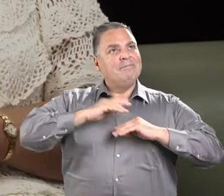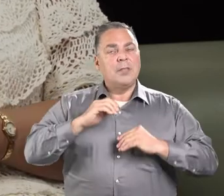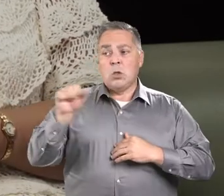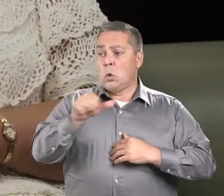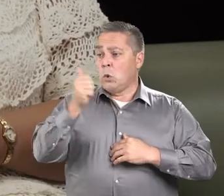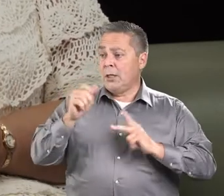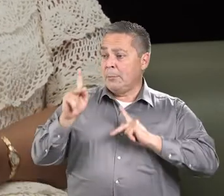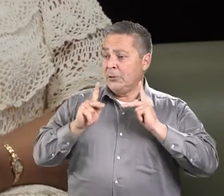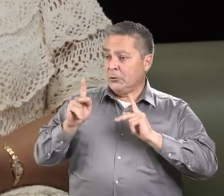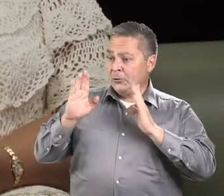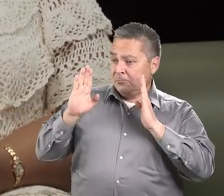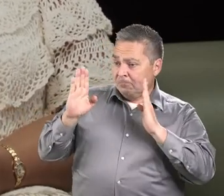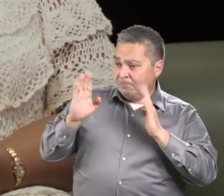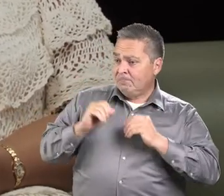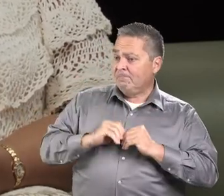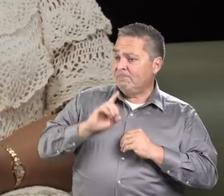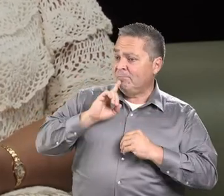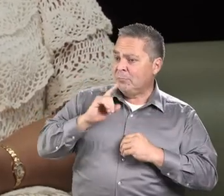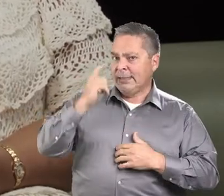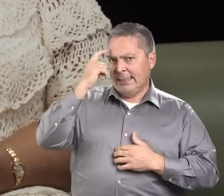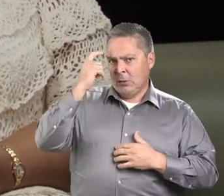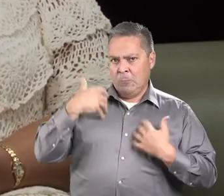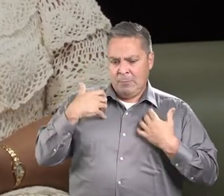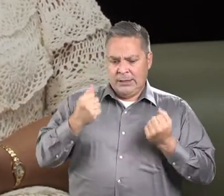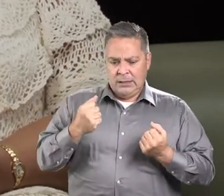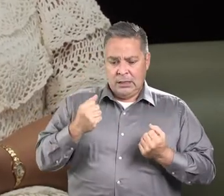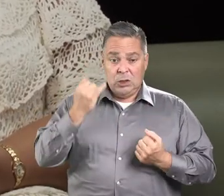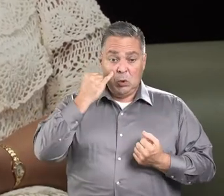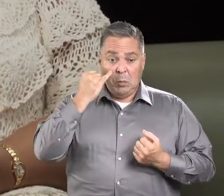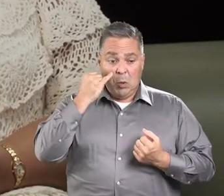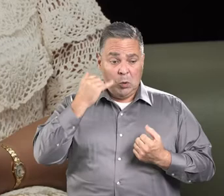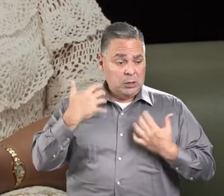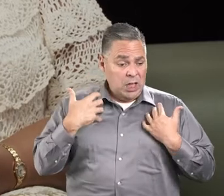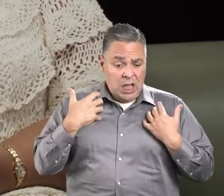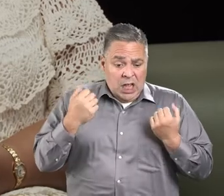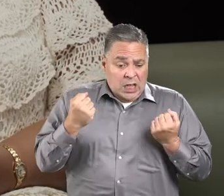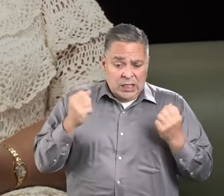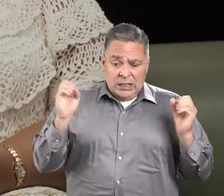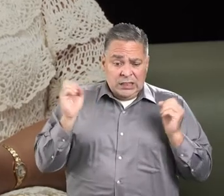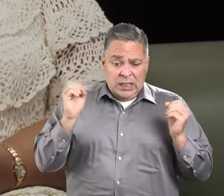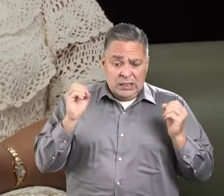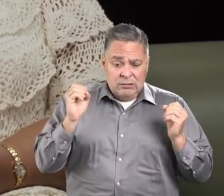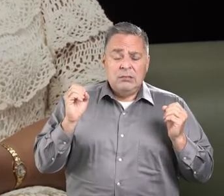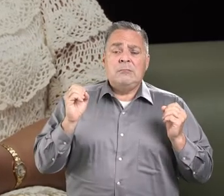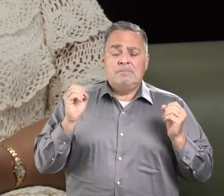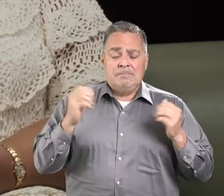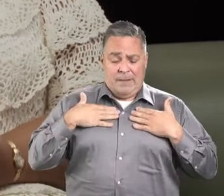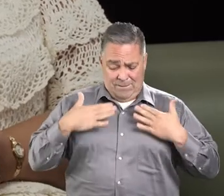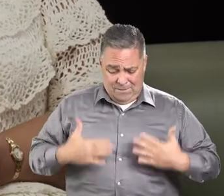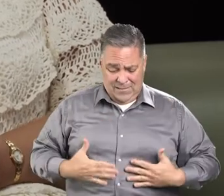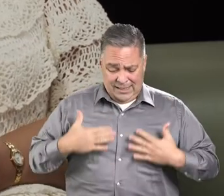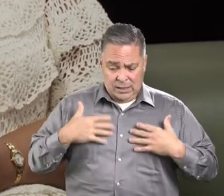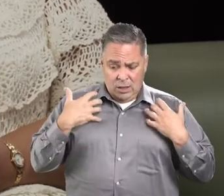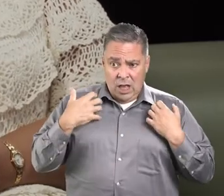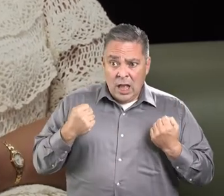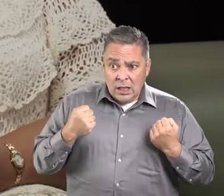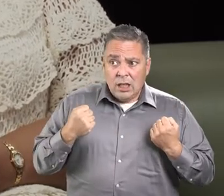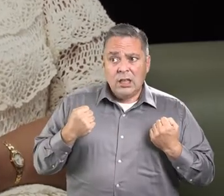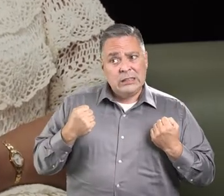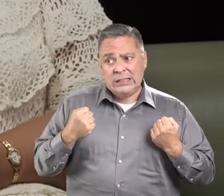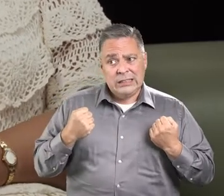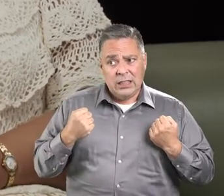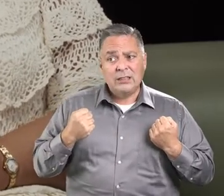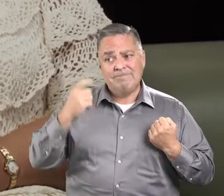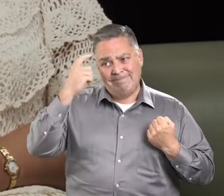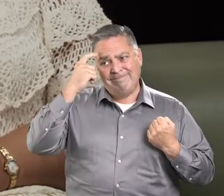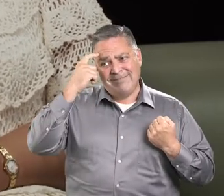mental. Sin salud no tenemos salud mental. Así que cuando hablamos de salud física es estar sano,